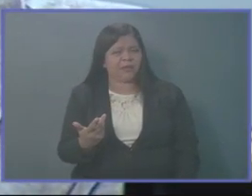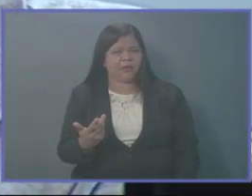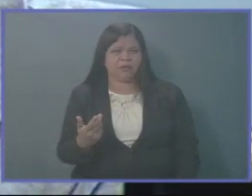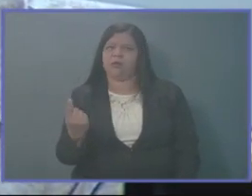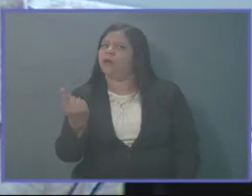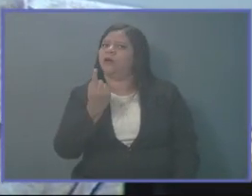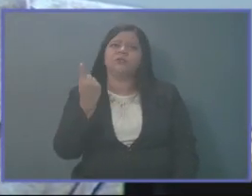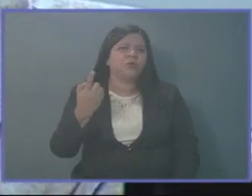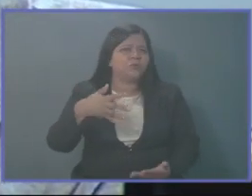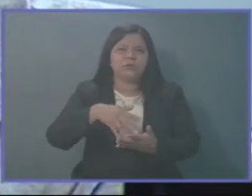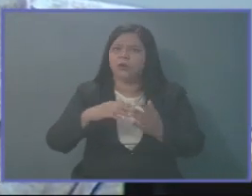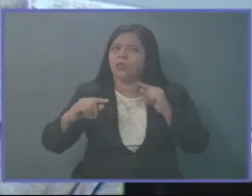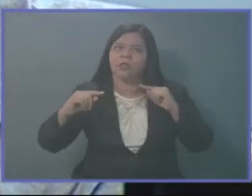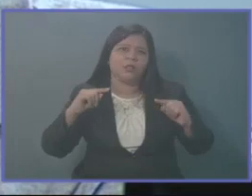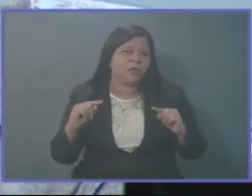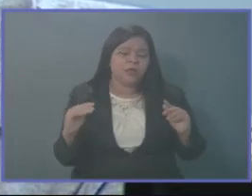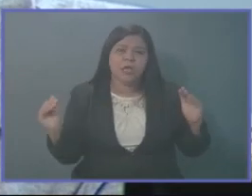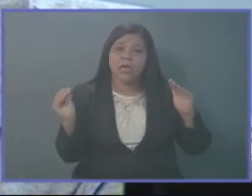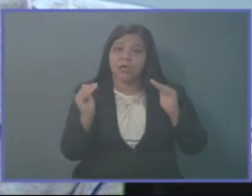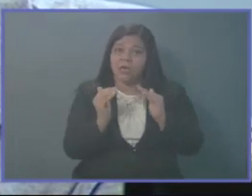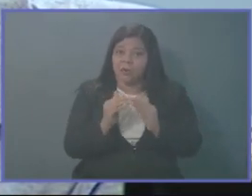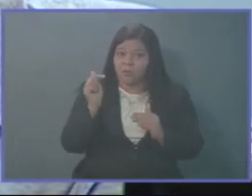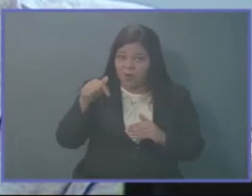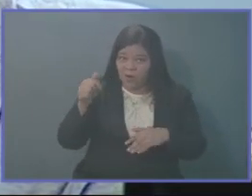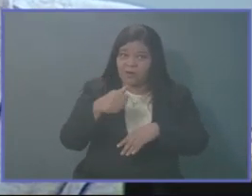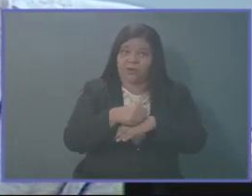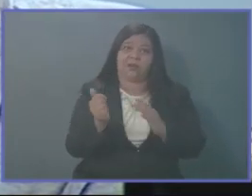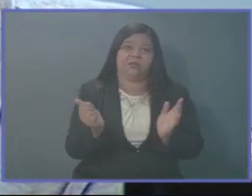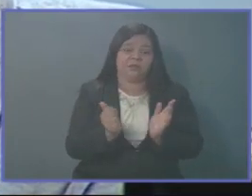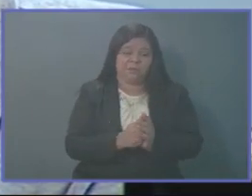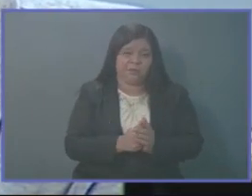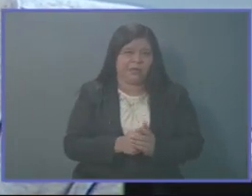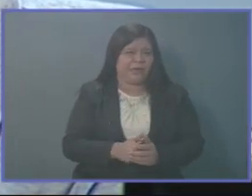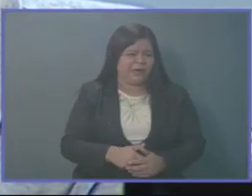para la democracia, sino para el funcionamiento de este órgano del Estado.